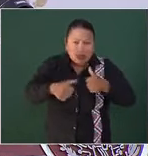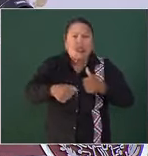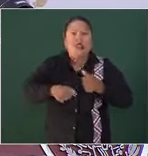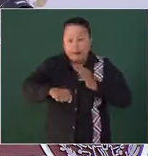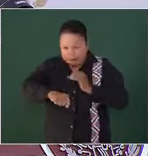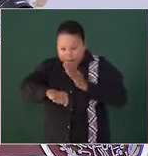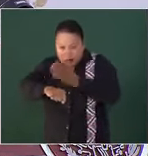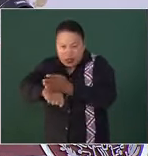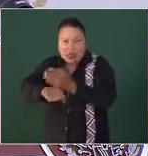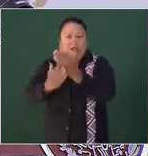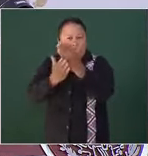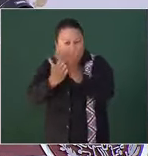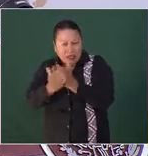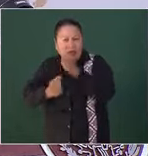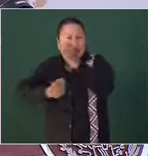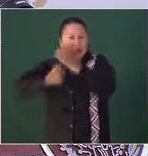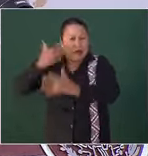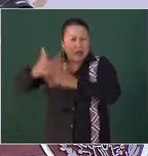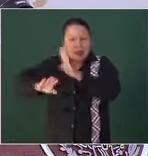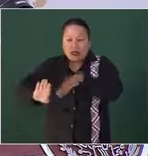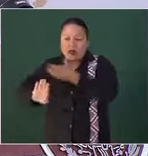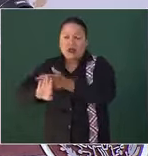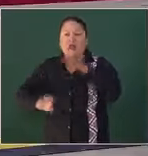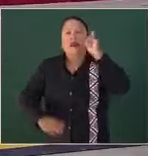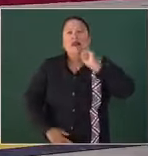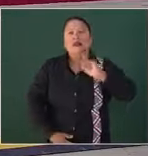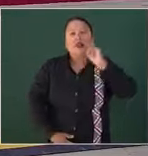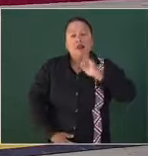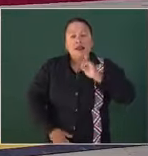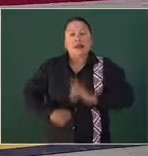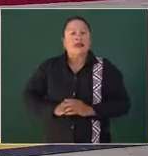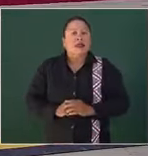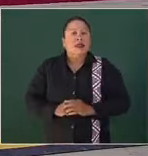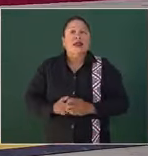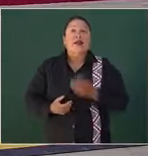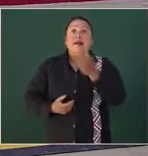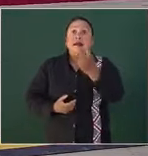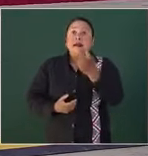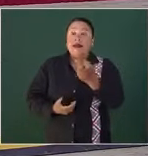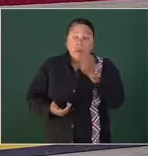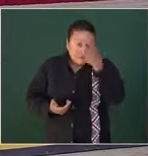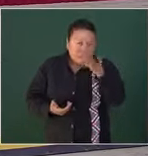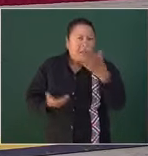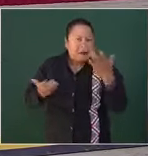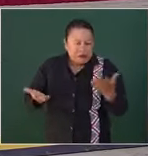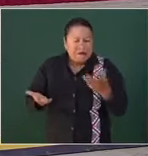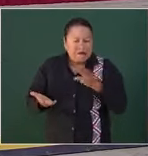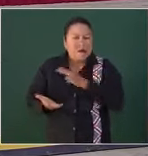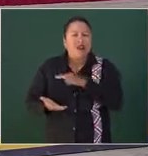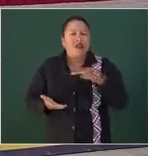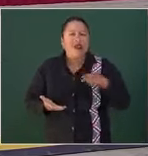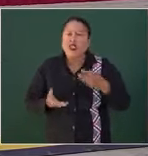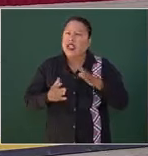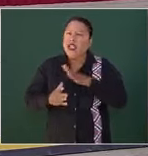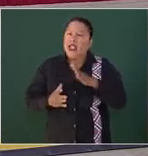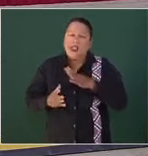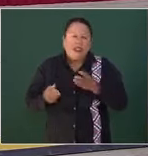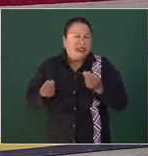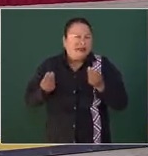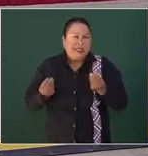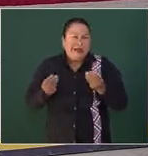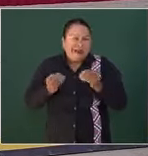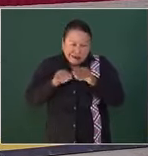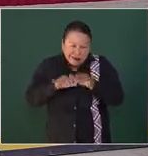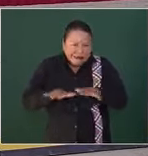Sanción y Erradicación de la Violencia contra las Mujeres y nos ha permitido llegar a miles de